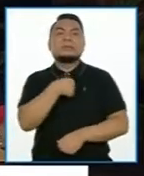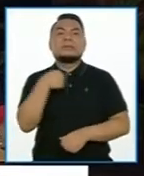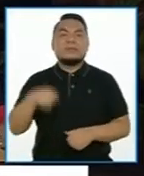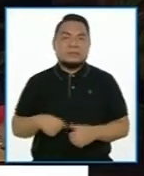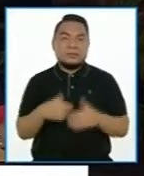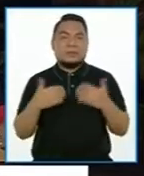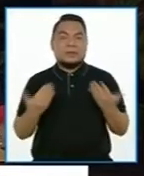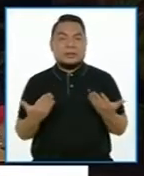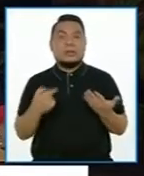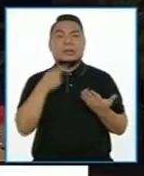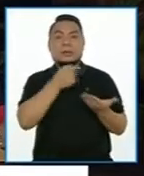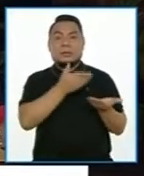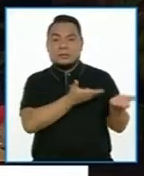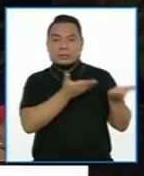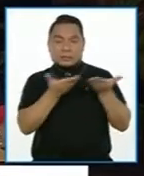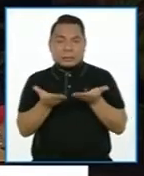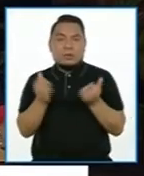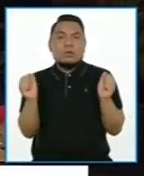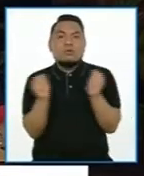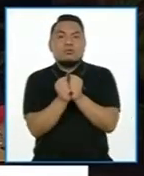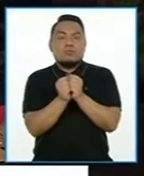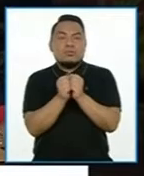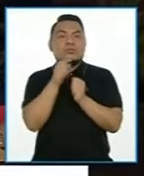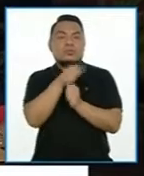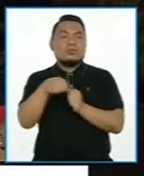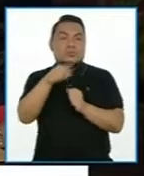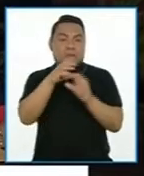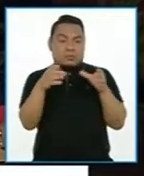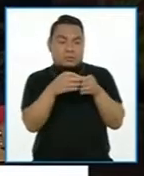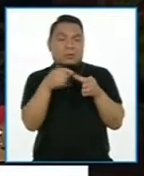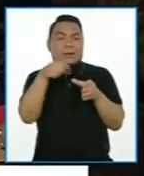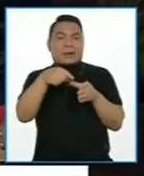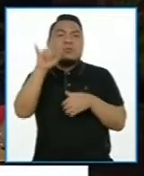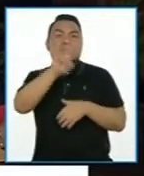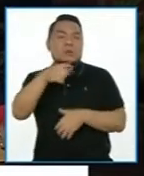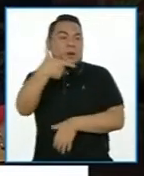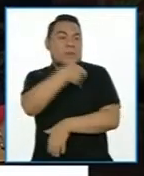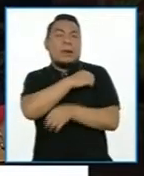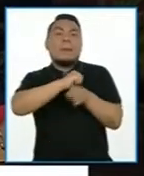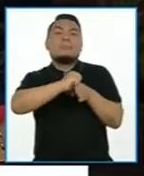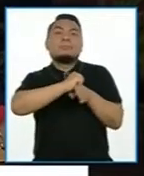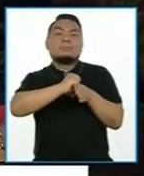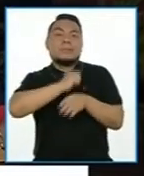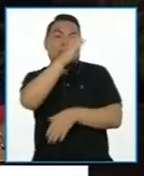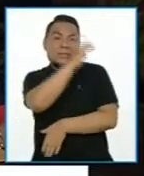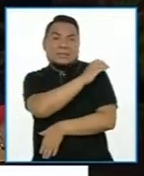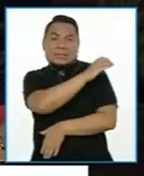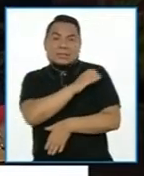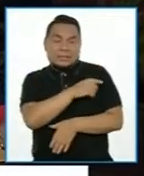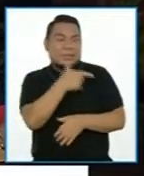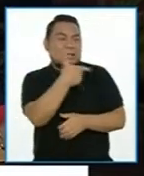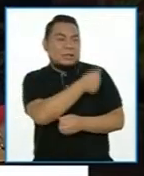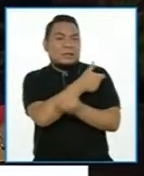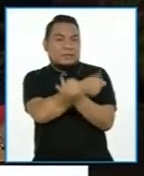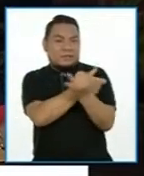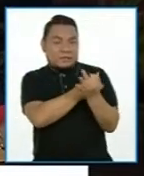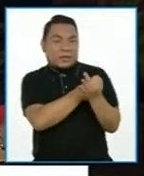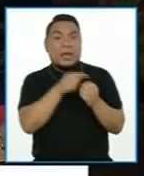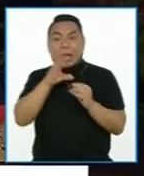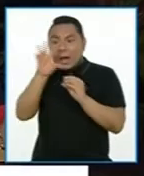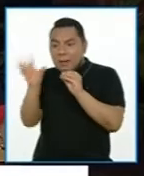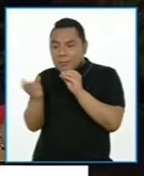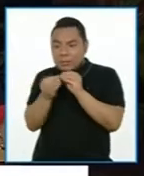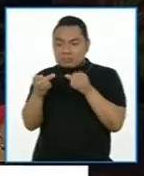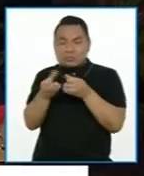que llegaron en complemento a aquellas que se utilizaron en los ensayos clínicos efectuados en